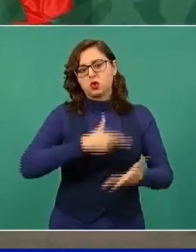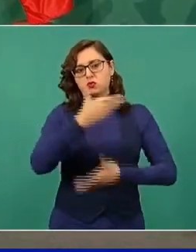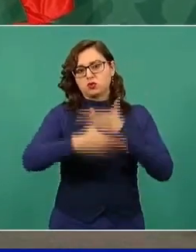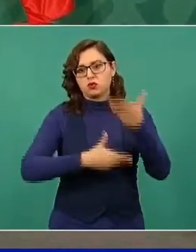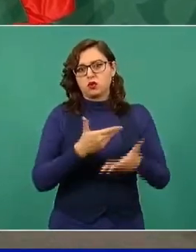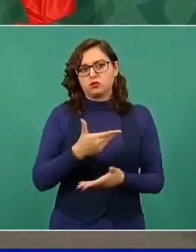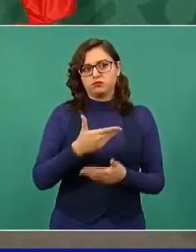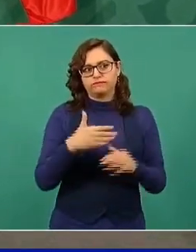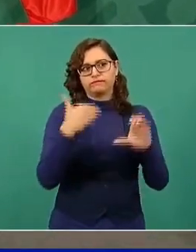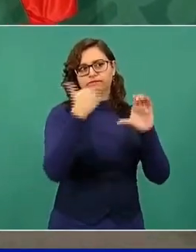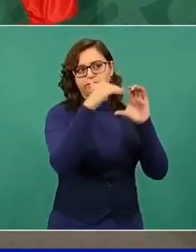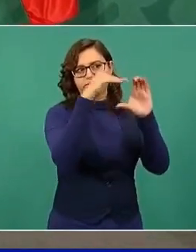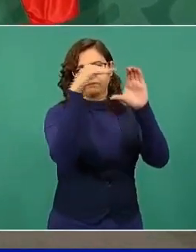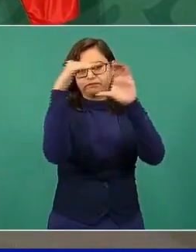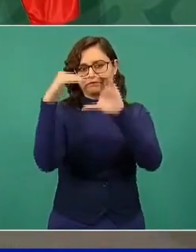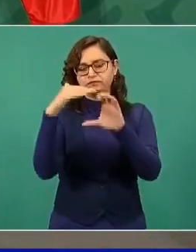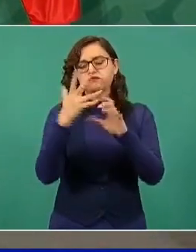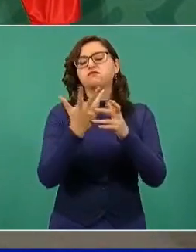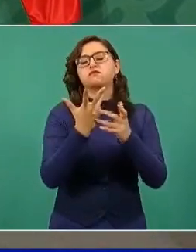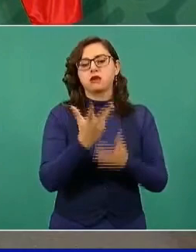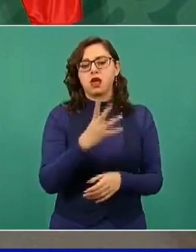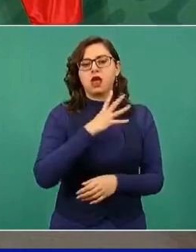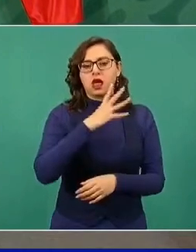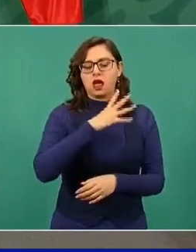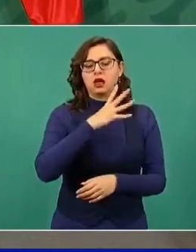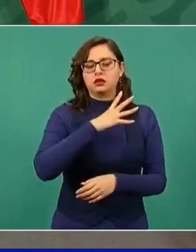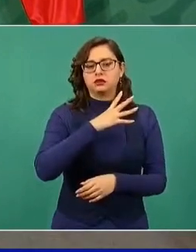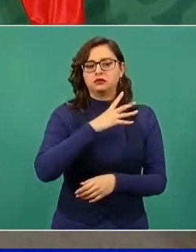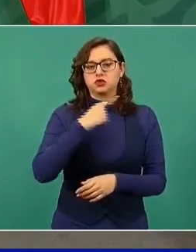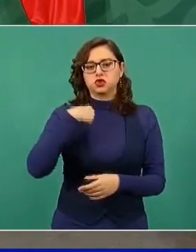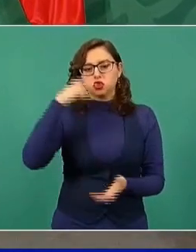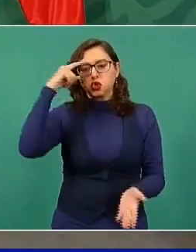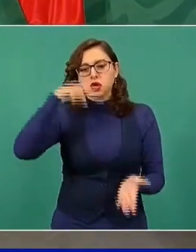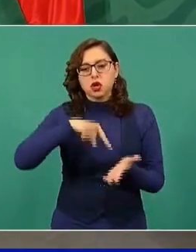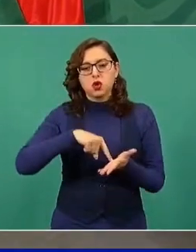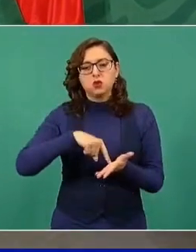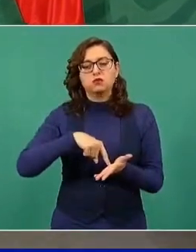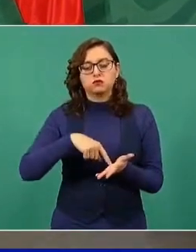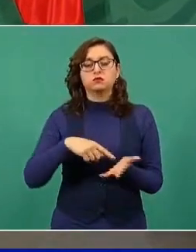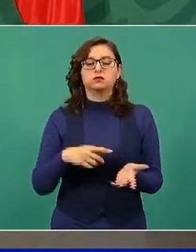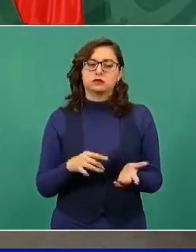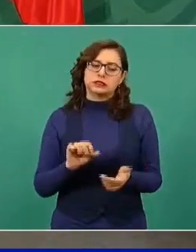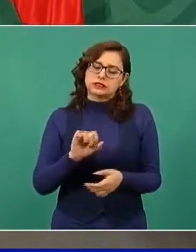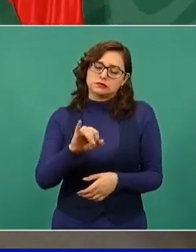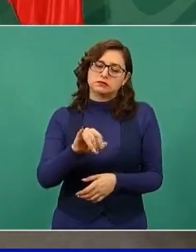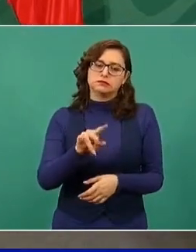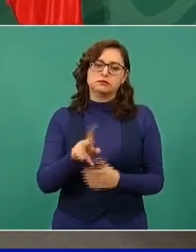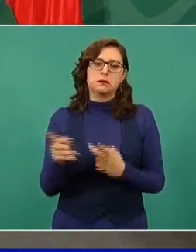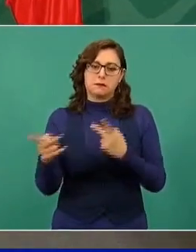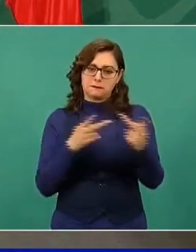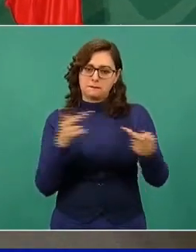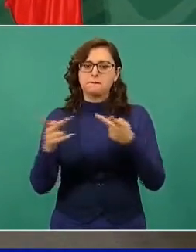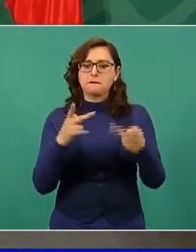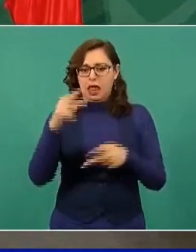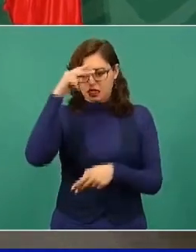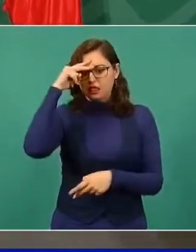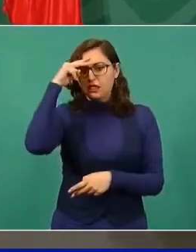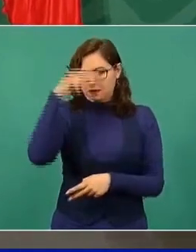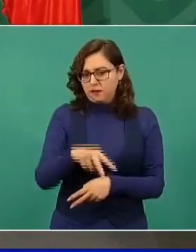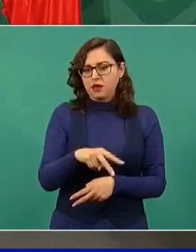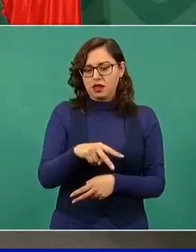propósito. Y sí, se le conoce ya como el Plan México, es